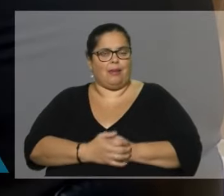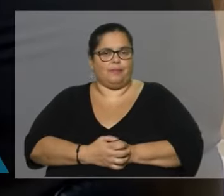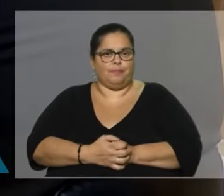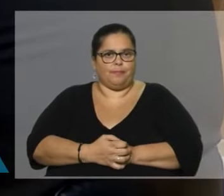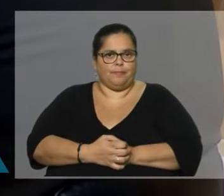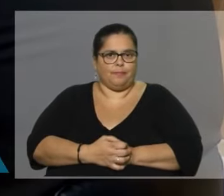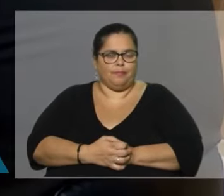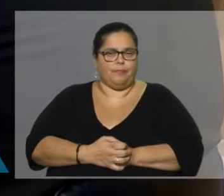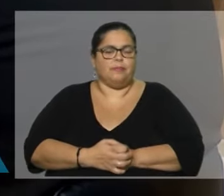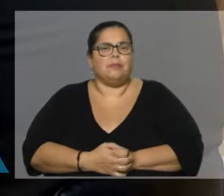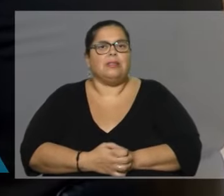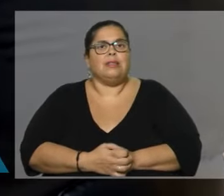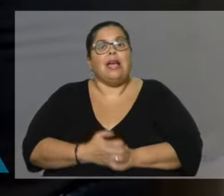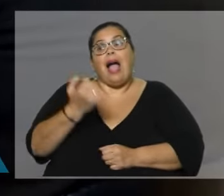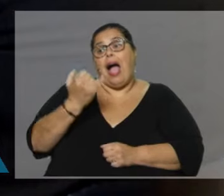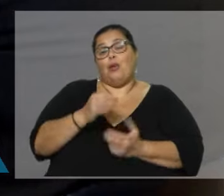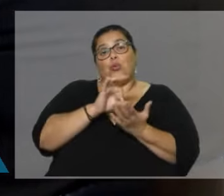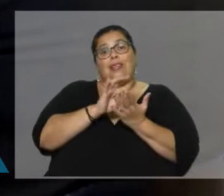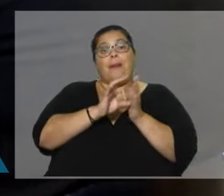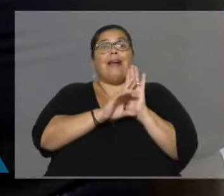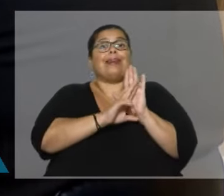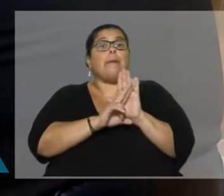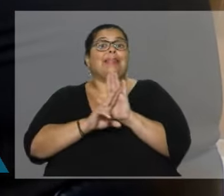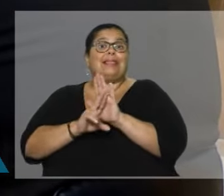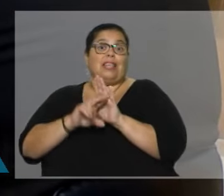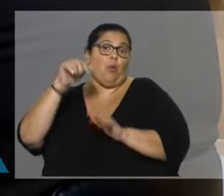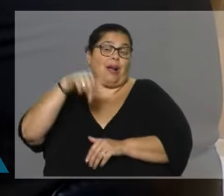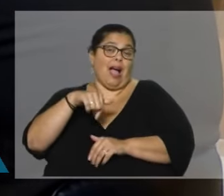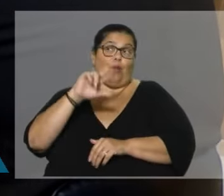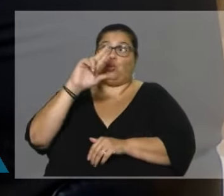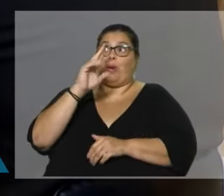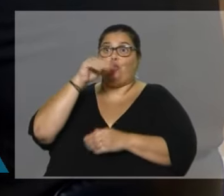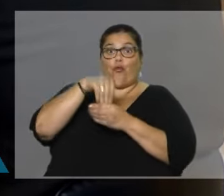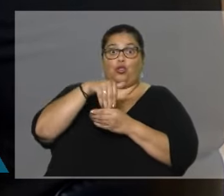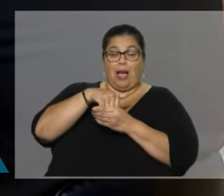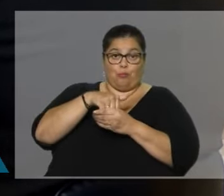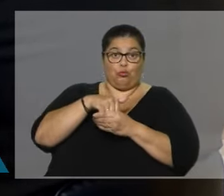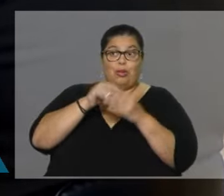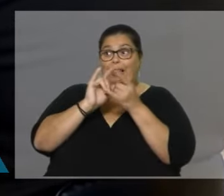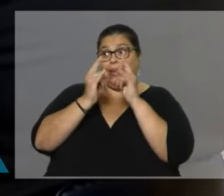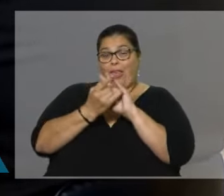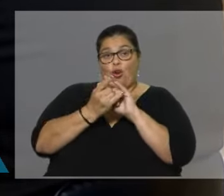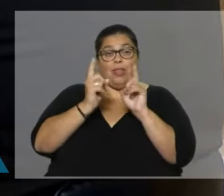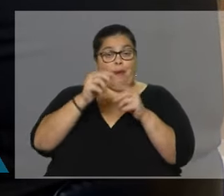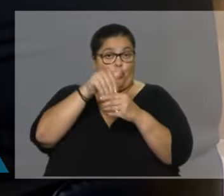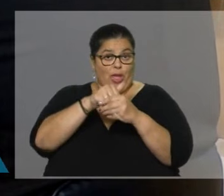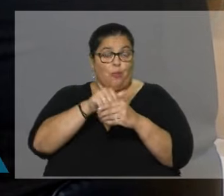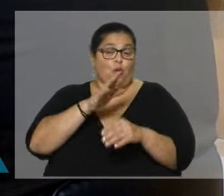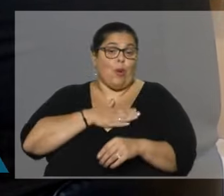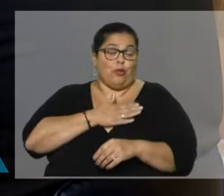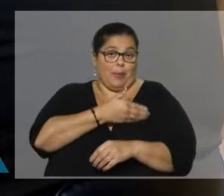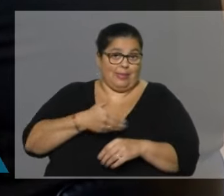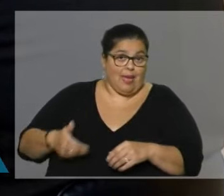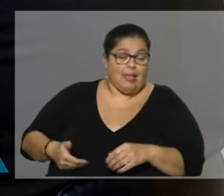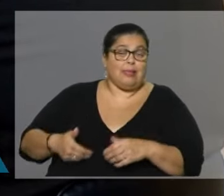Bueno, tenemos un sistema representativo, digamos, ¿no? Los uruguayos votamos a nuestros legisladores, a nuestros presidentes también, y